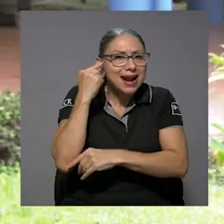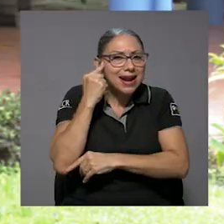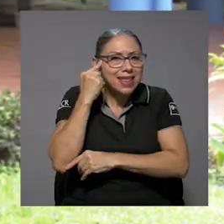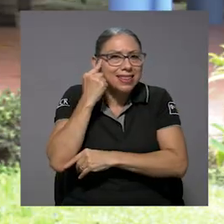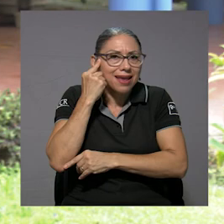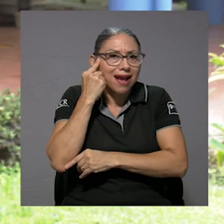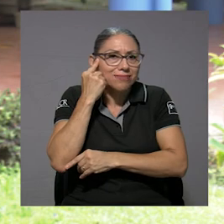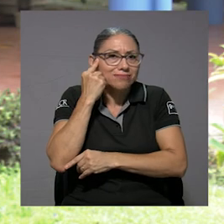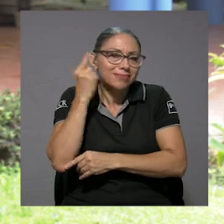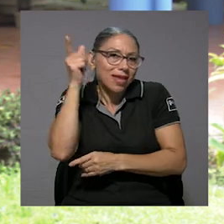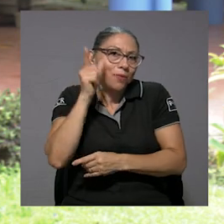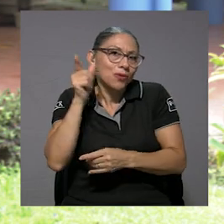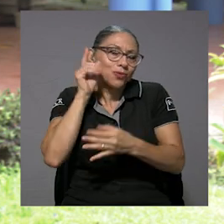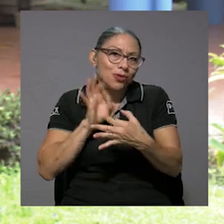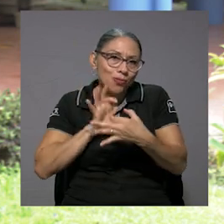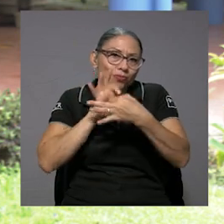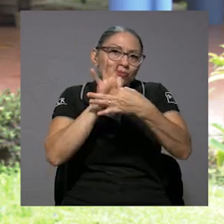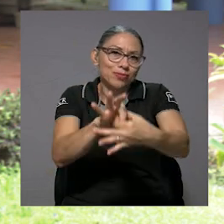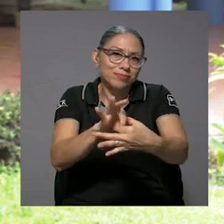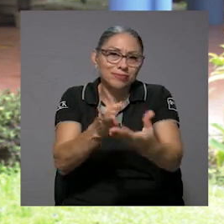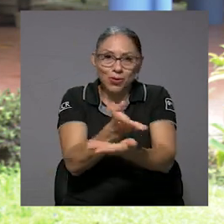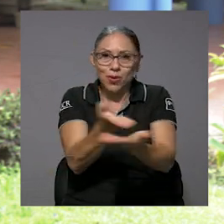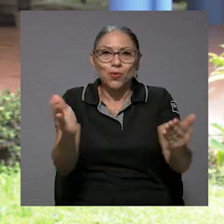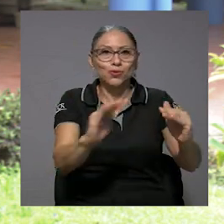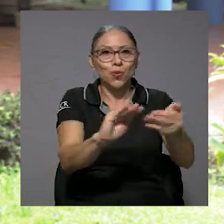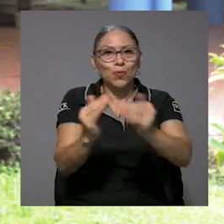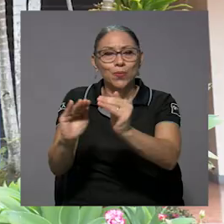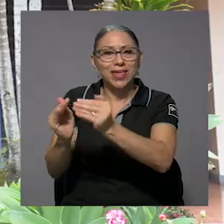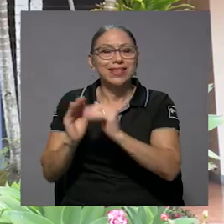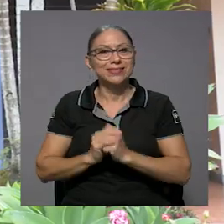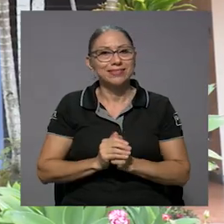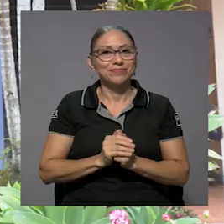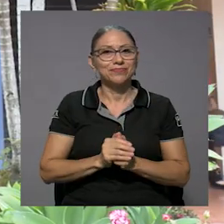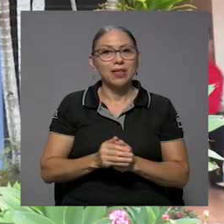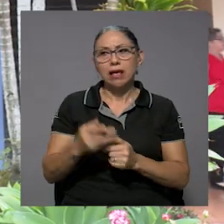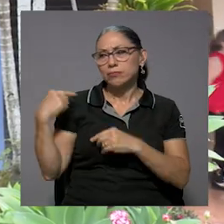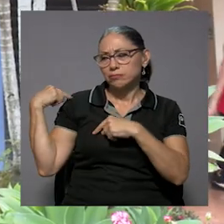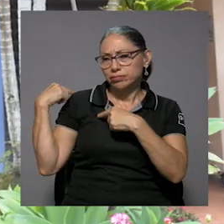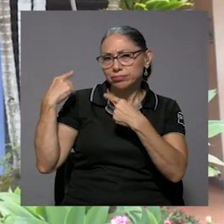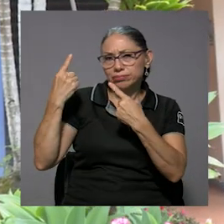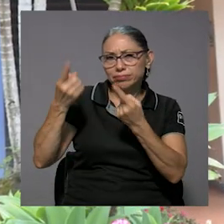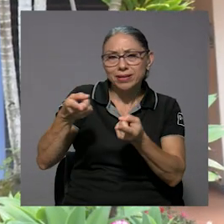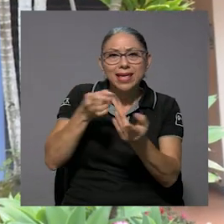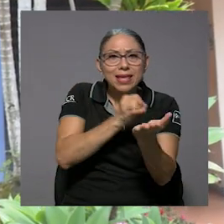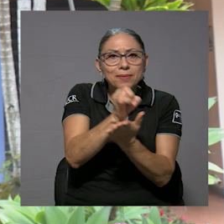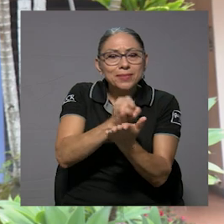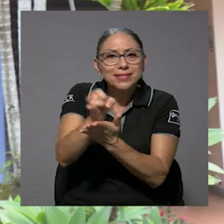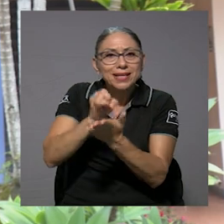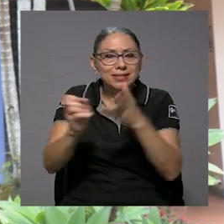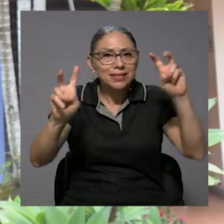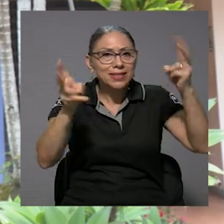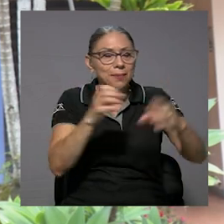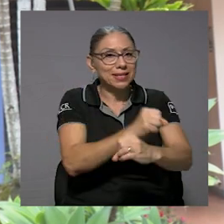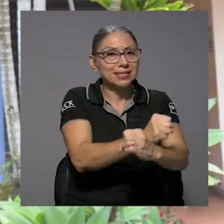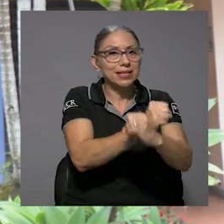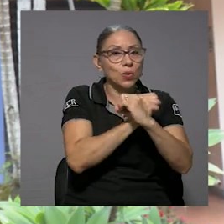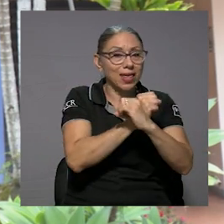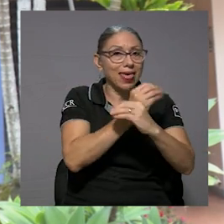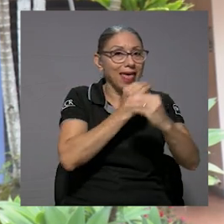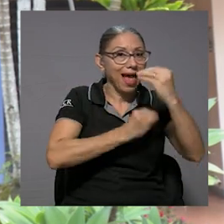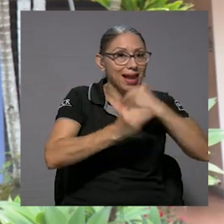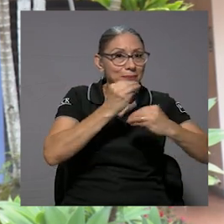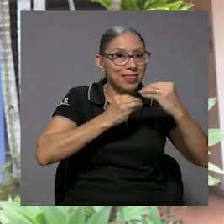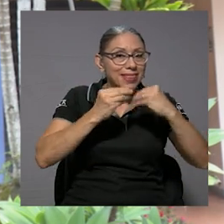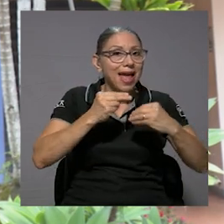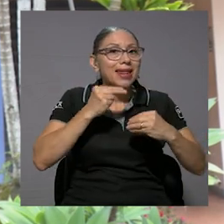¿verdad?, y de la mano, por supuesto, de las comunidades. Las investigaciones que hemos venido desarrollando en materia de seguridad alimentaria